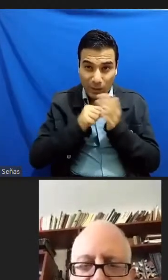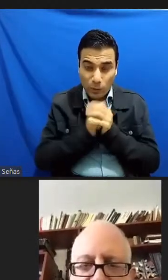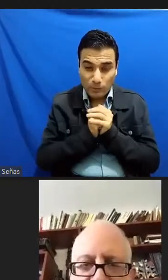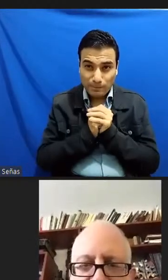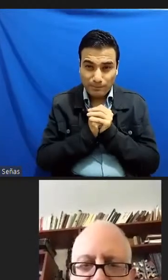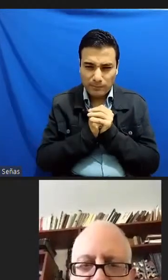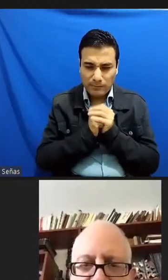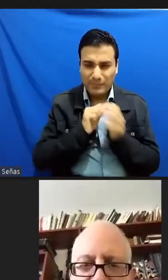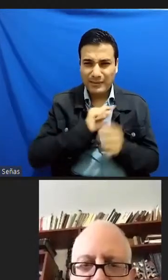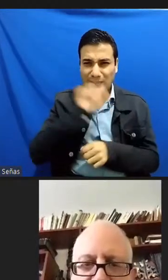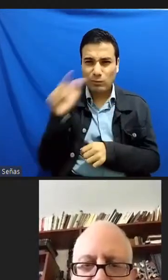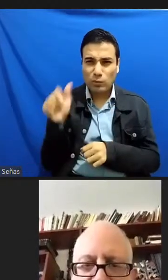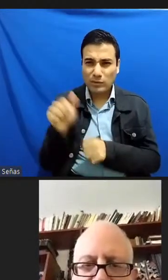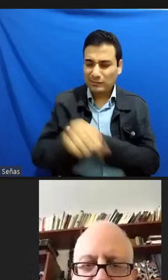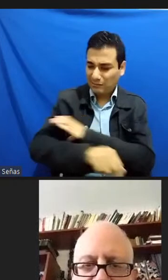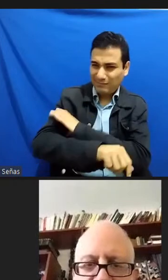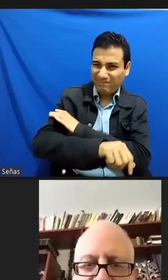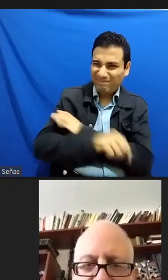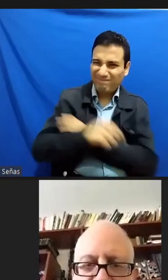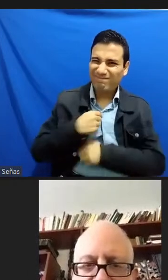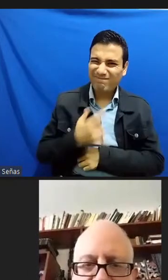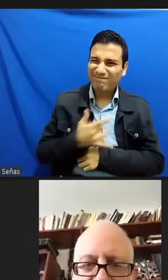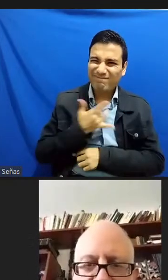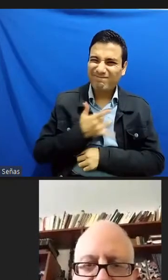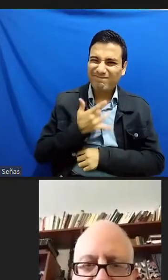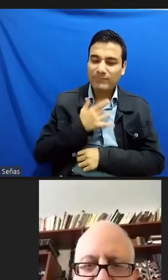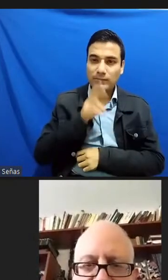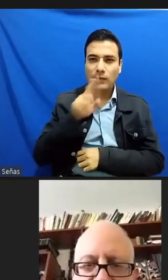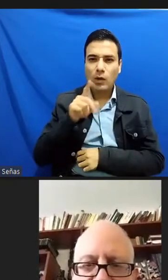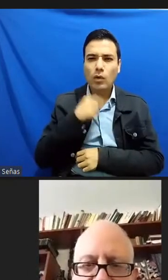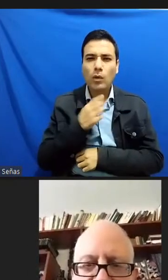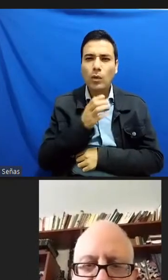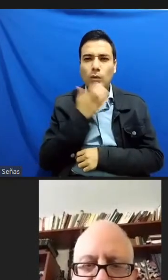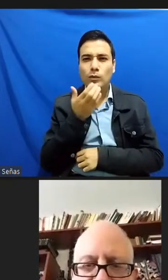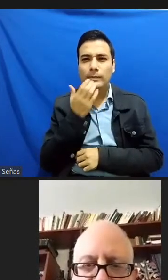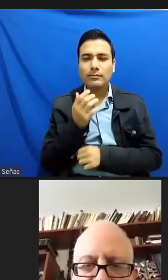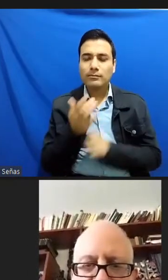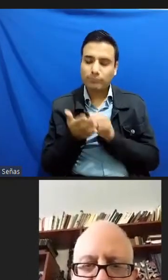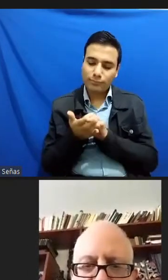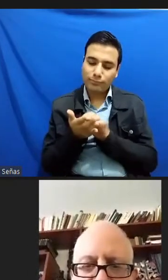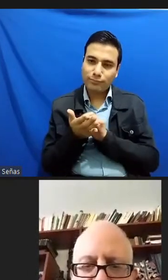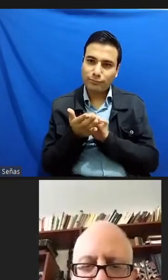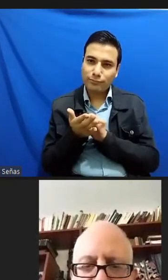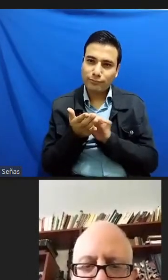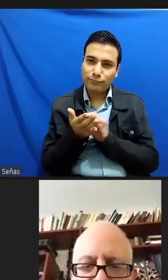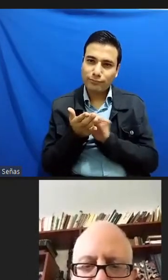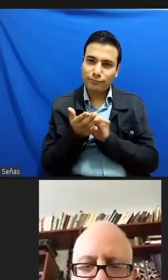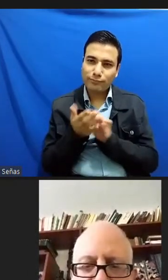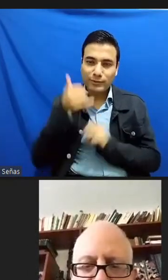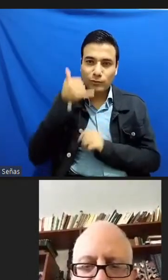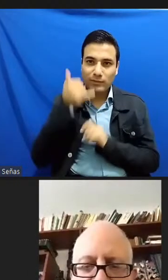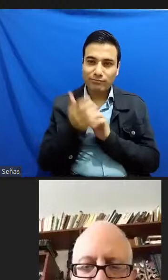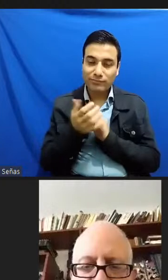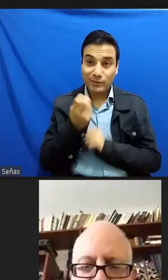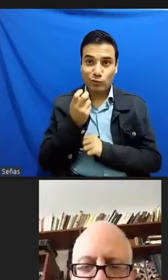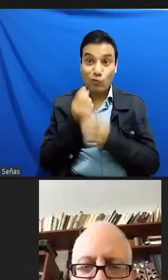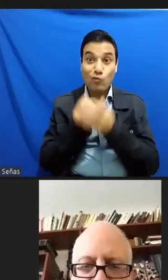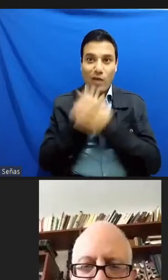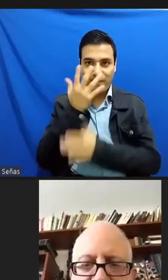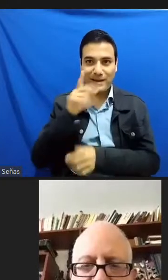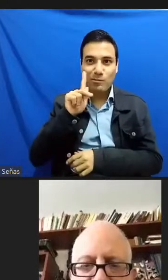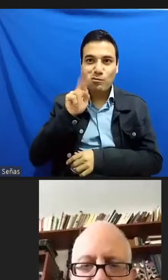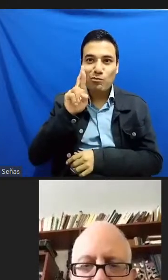por el escribir en el teléfono celular entonces esa sería como mi nueva prótesis